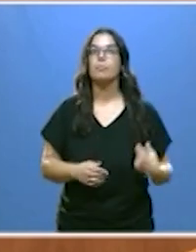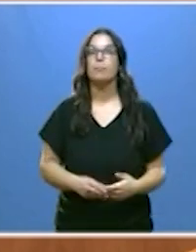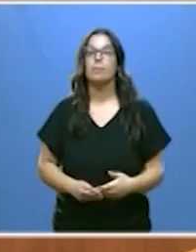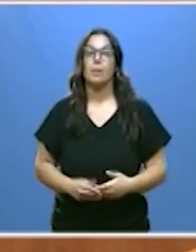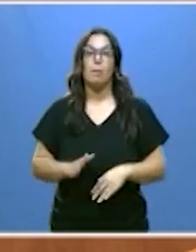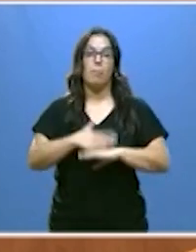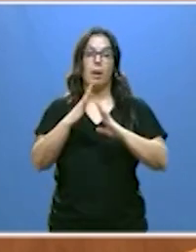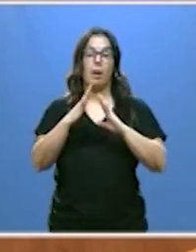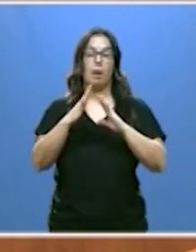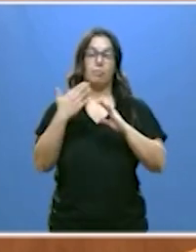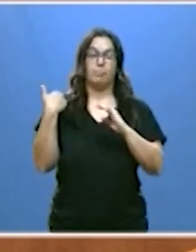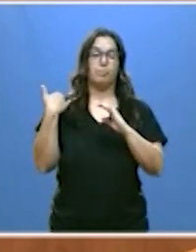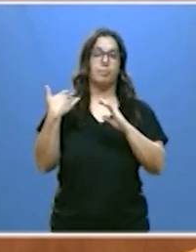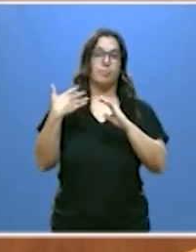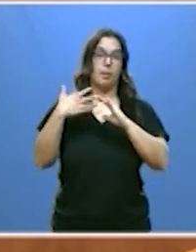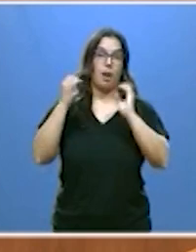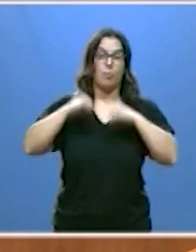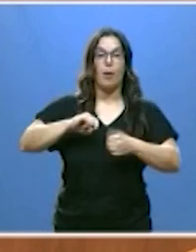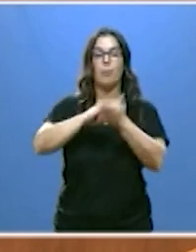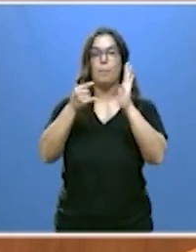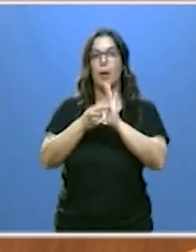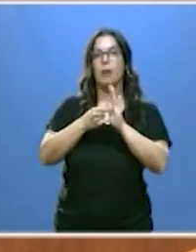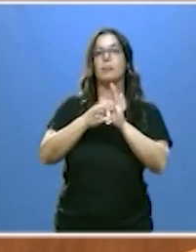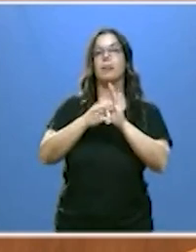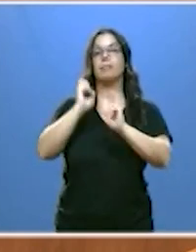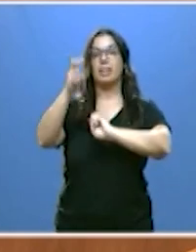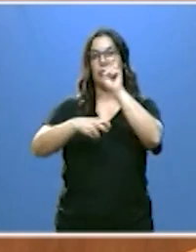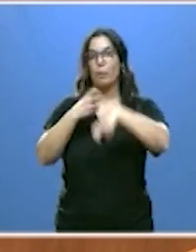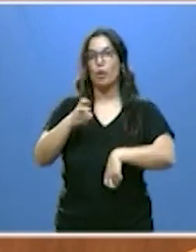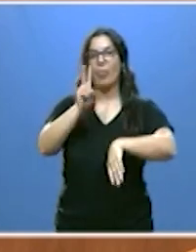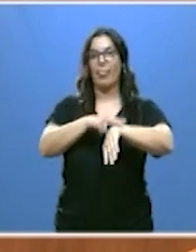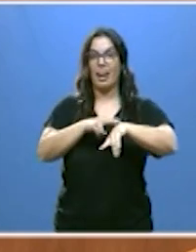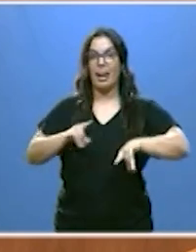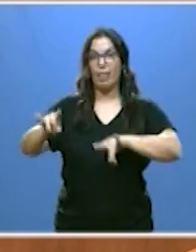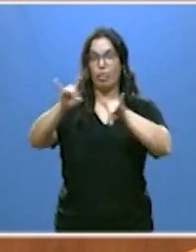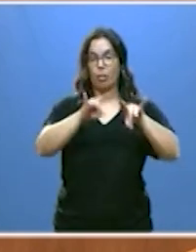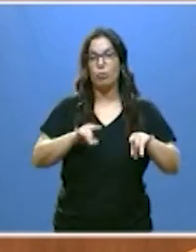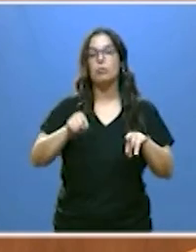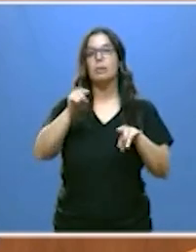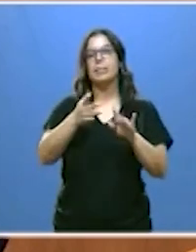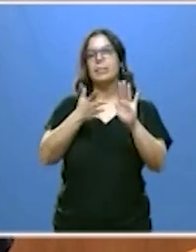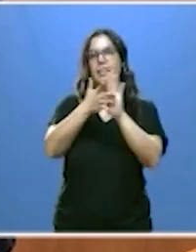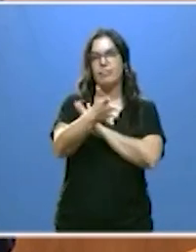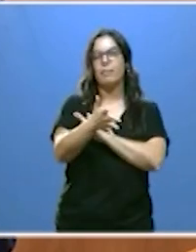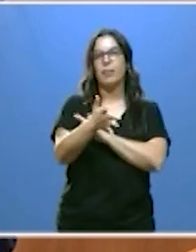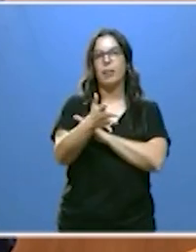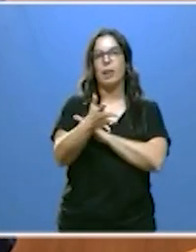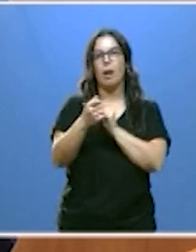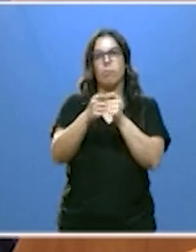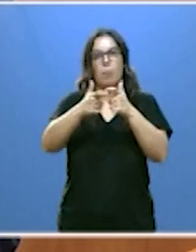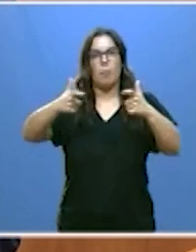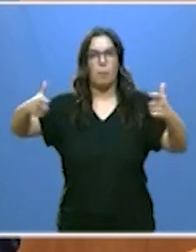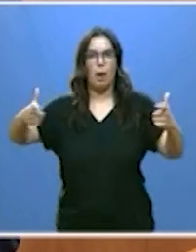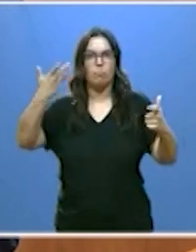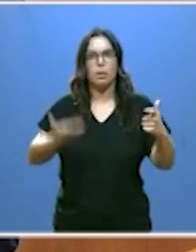tras aprobar el plan de transformación de las delegaciones territoriales que supone una importante expansión